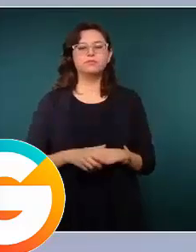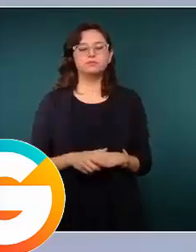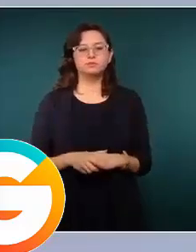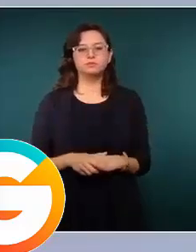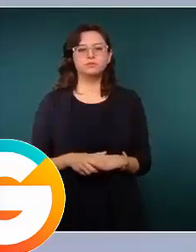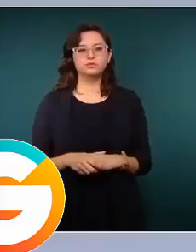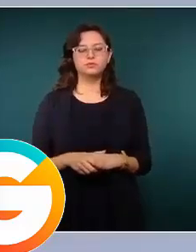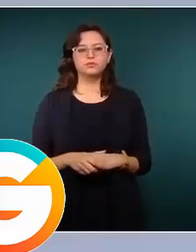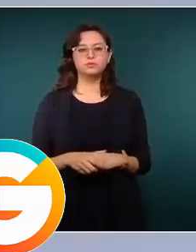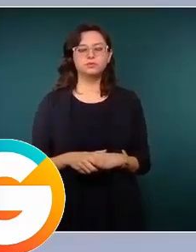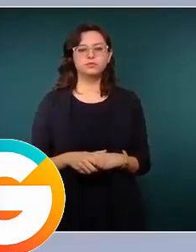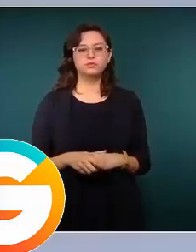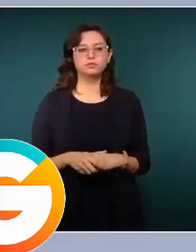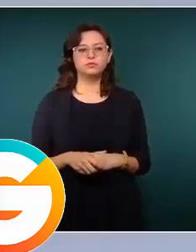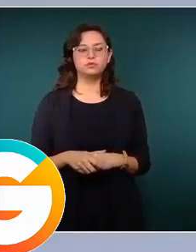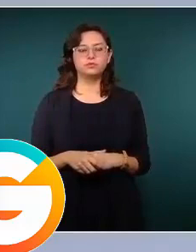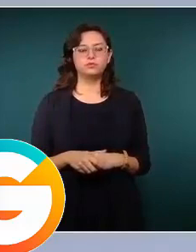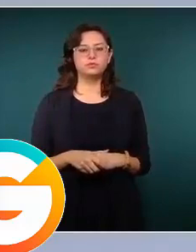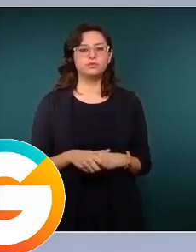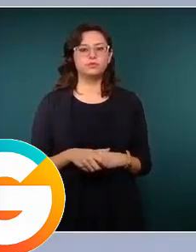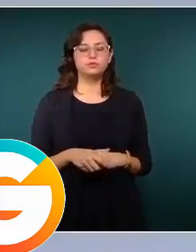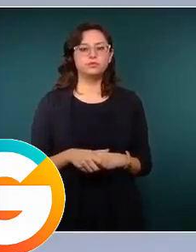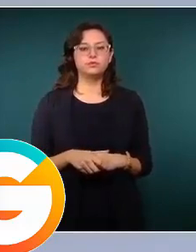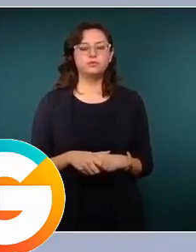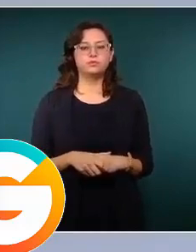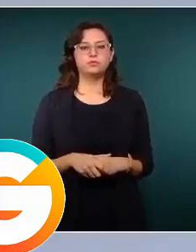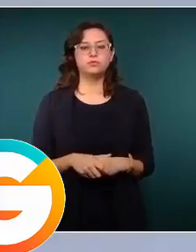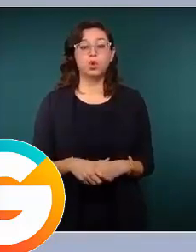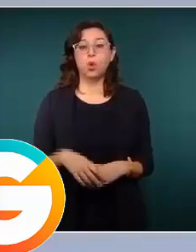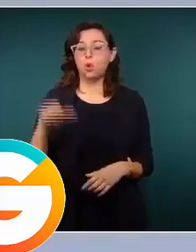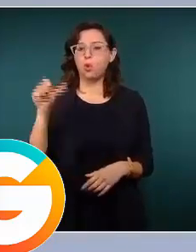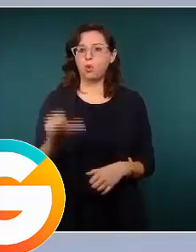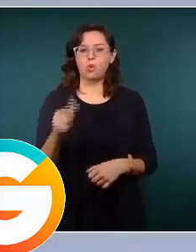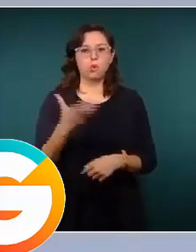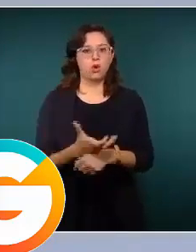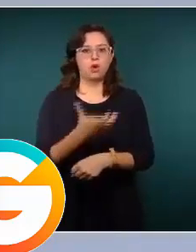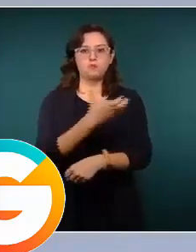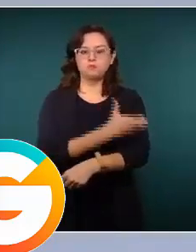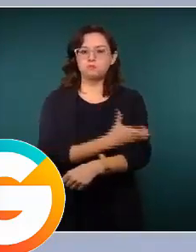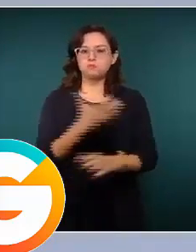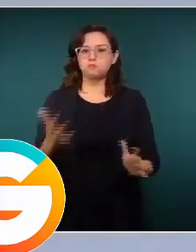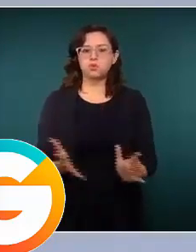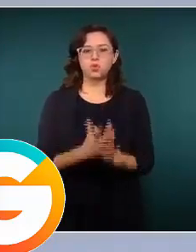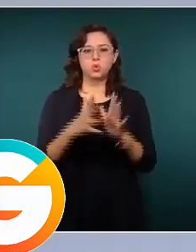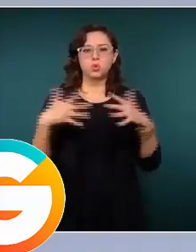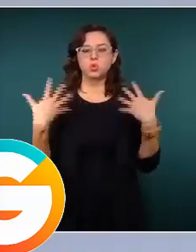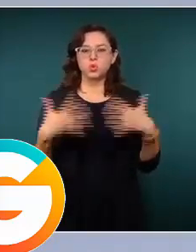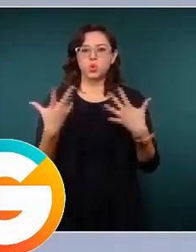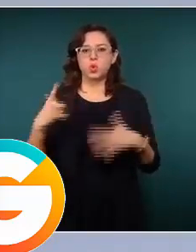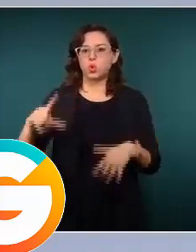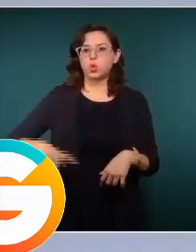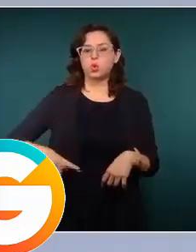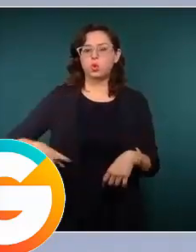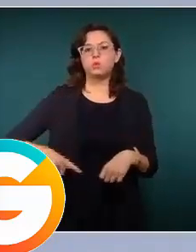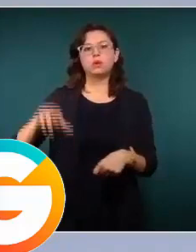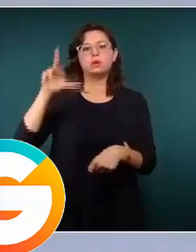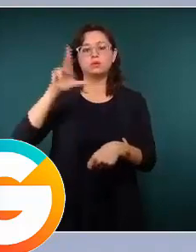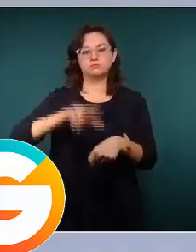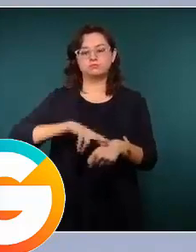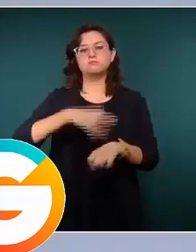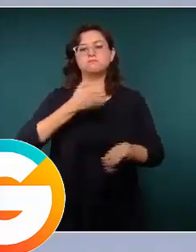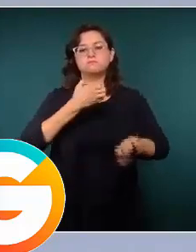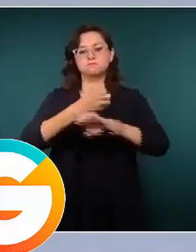participación destacadísima del gobernador del Estado